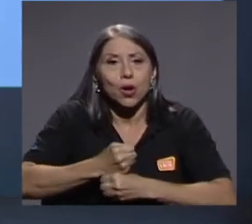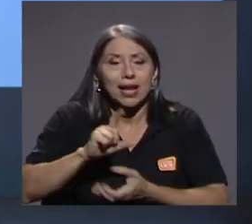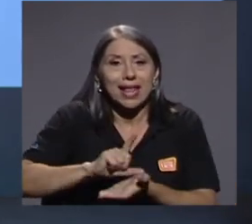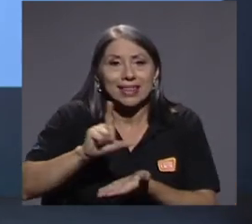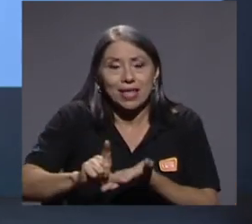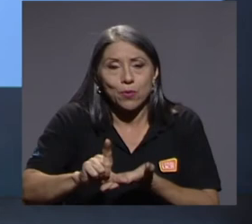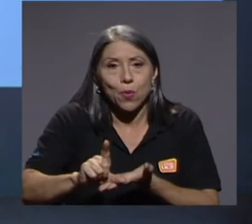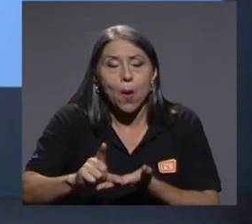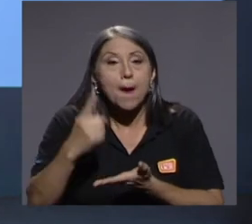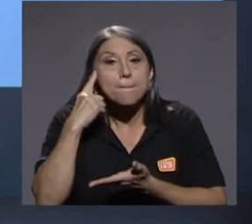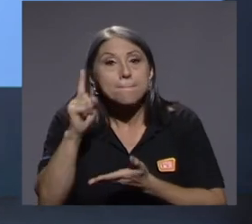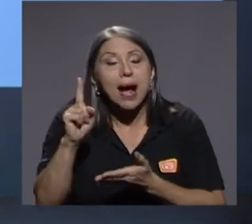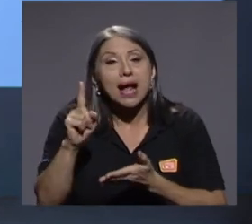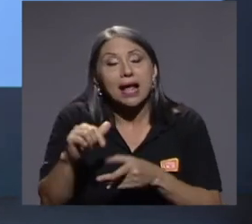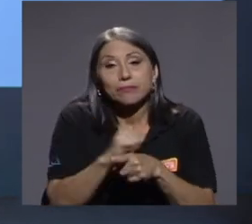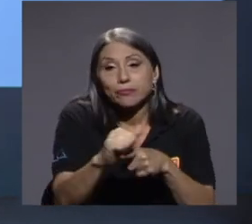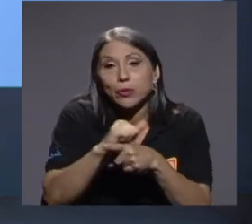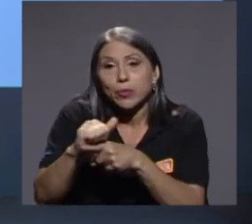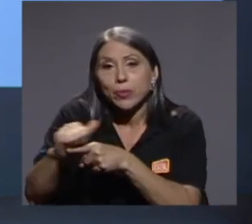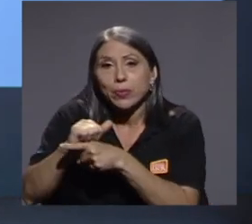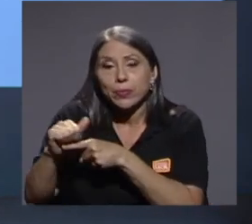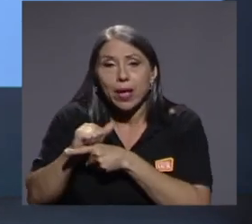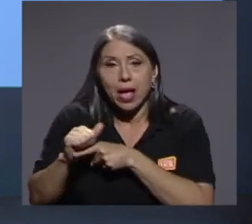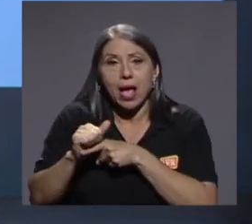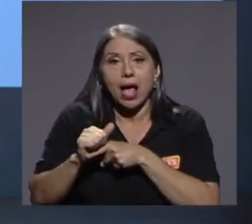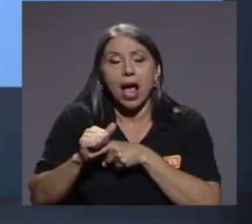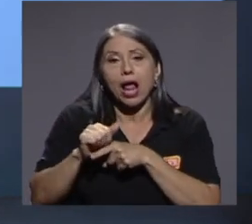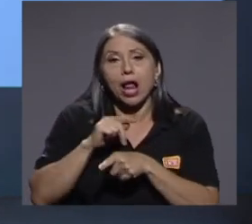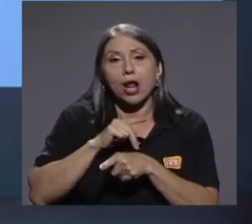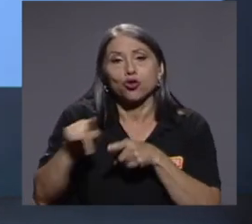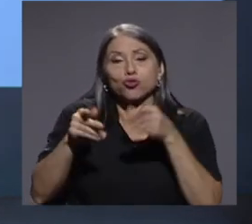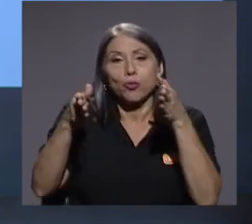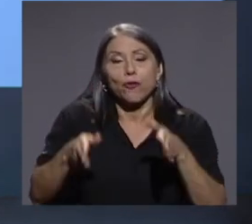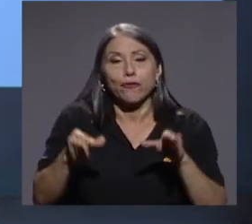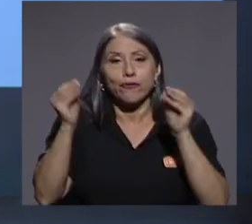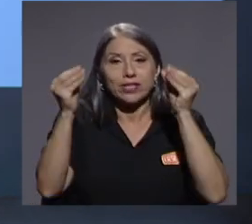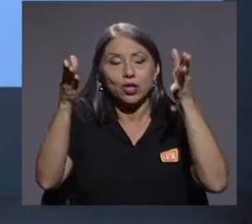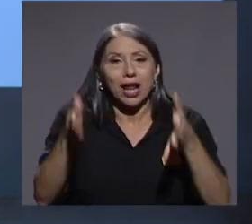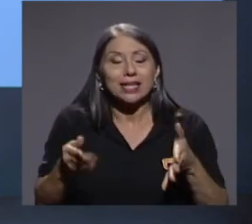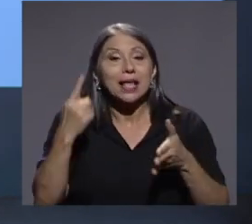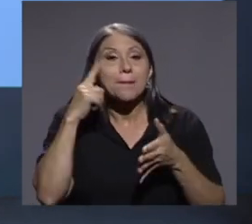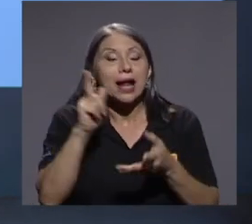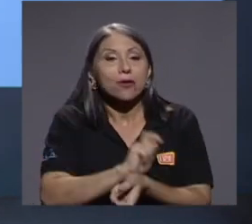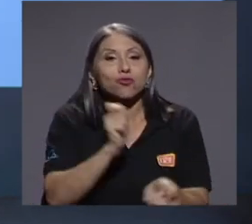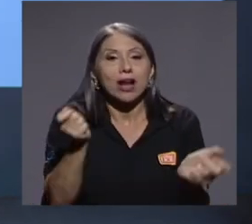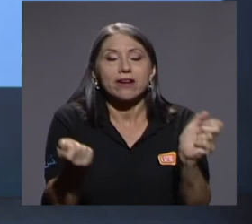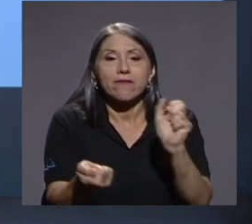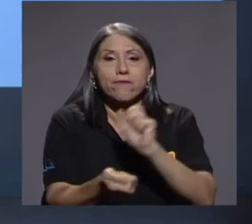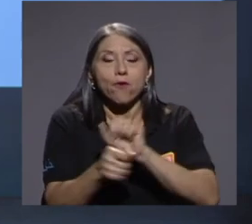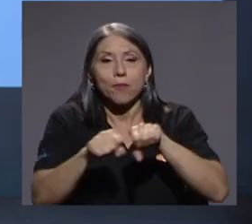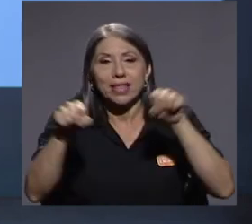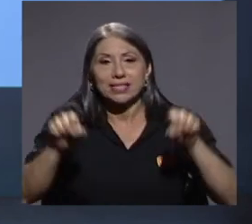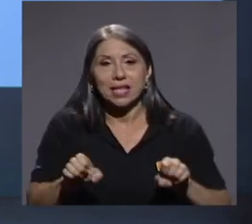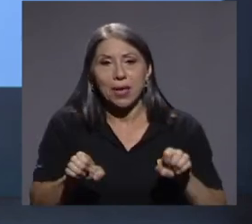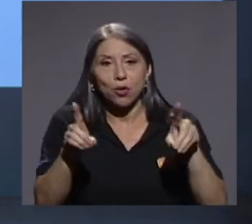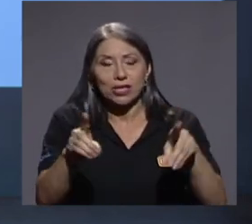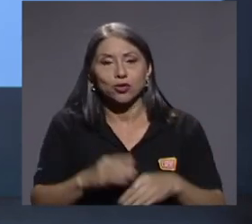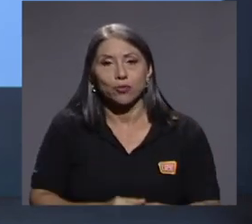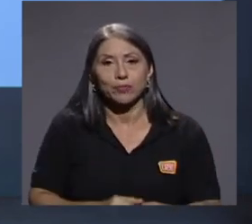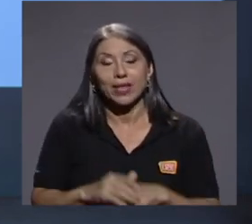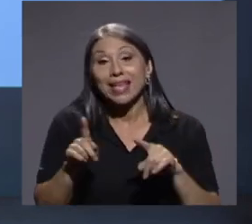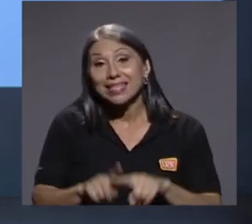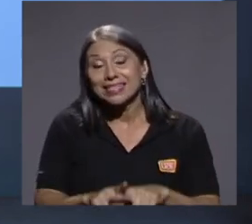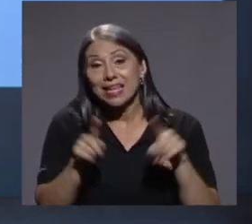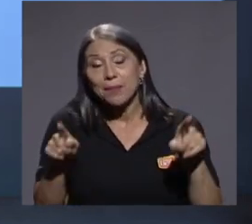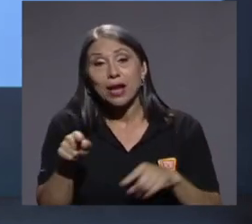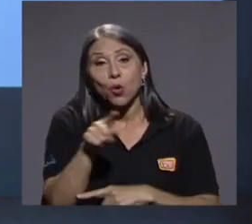profesionales para poder hacer una reforma profunda del sistema de educación. Estos, sin embargo, son